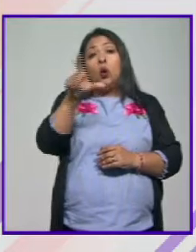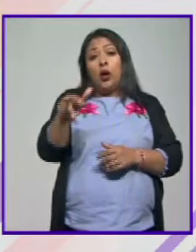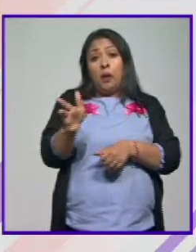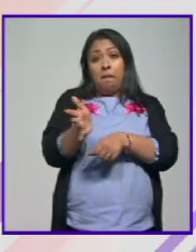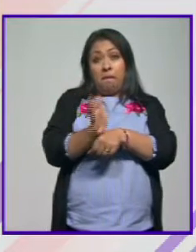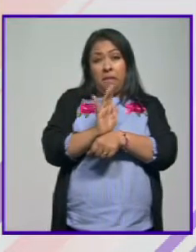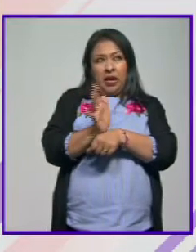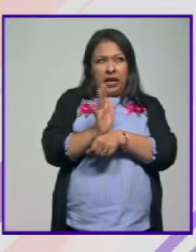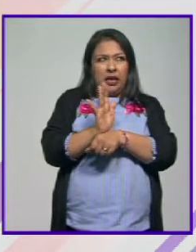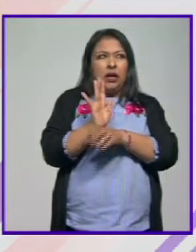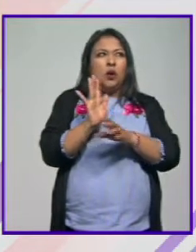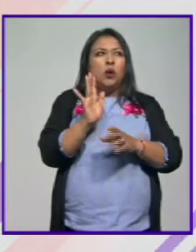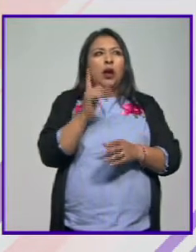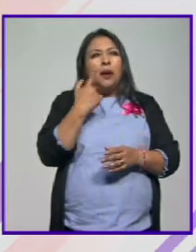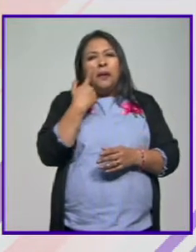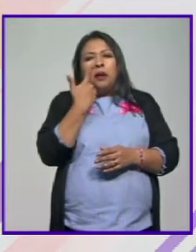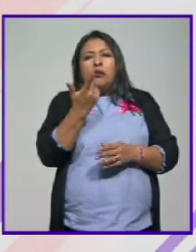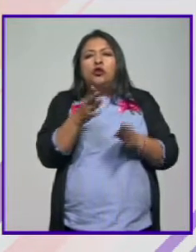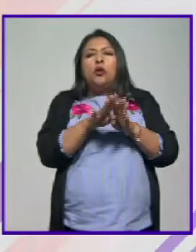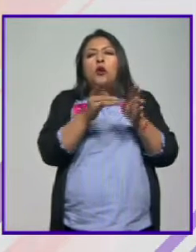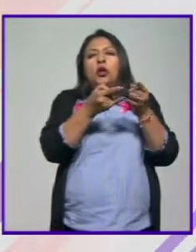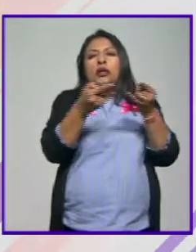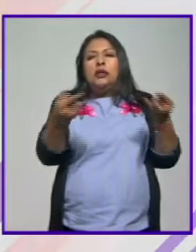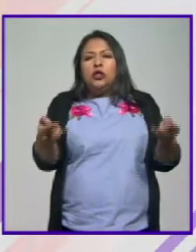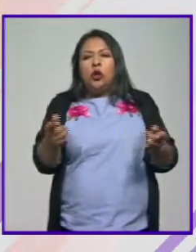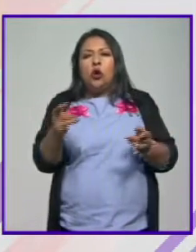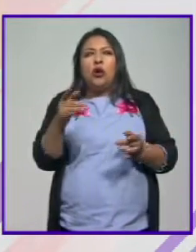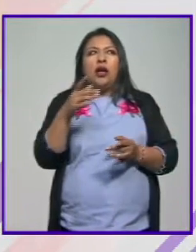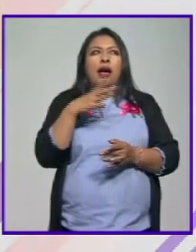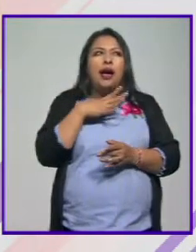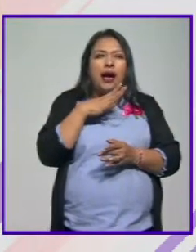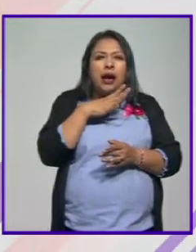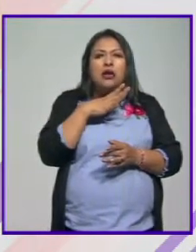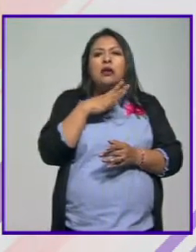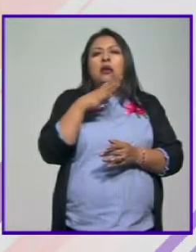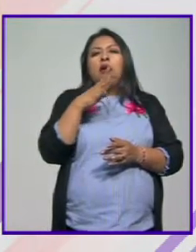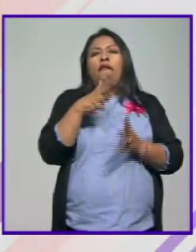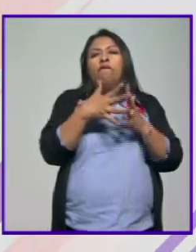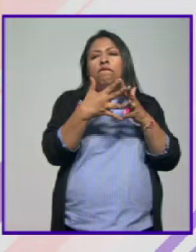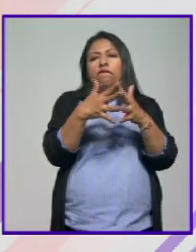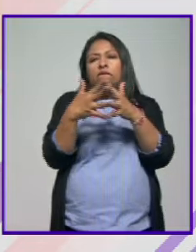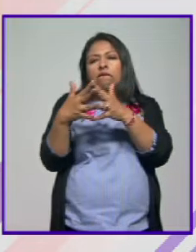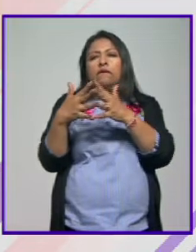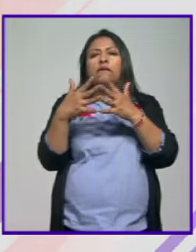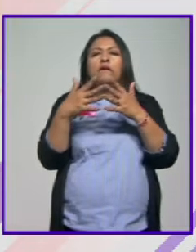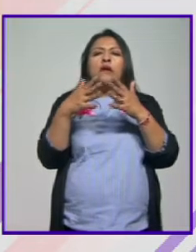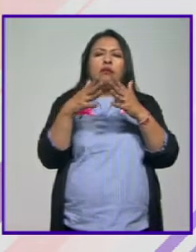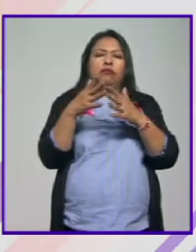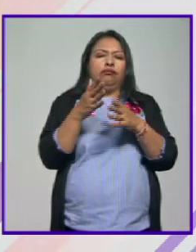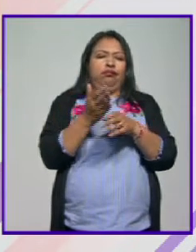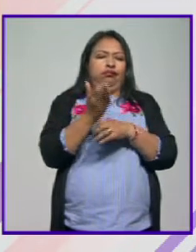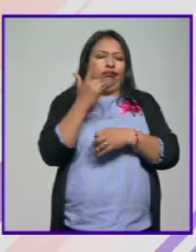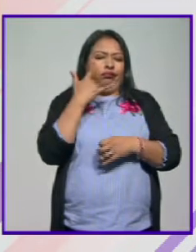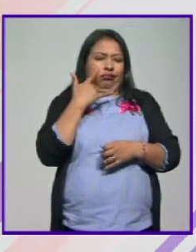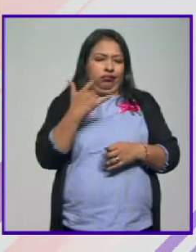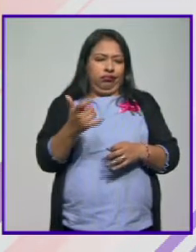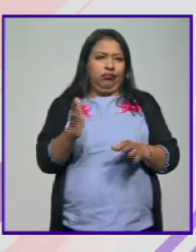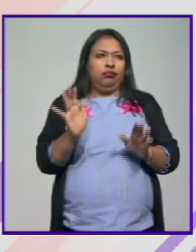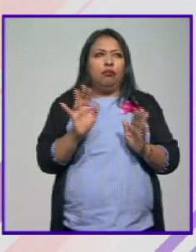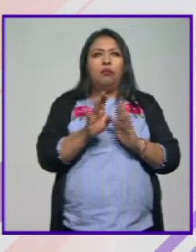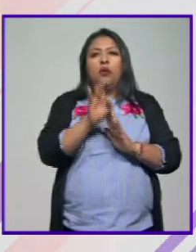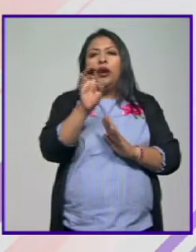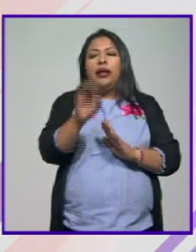película hay un poco de eso también tiene que ver como con la historia tiene unas mezclas y unas cuestiones muy curiosas por ejemplo pues